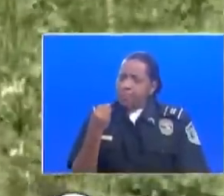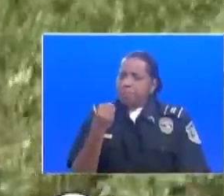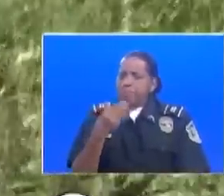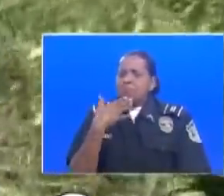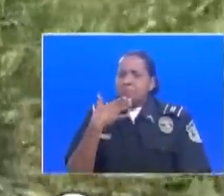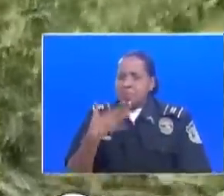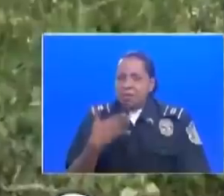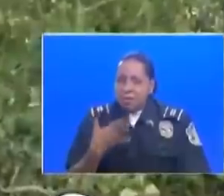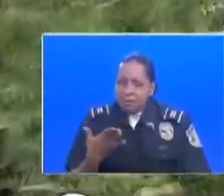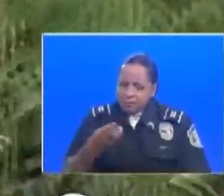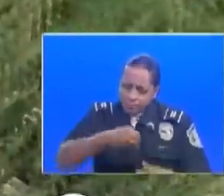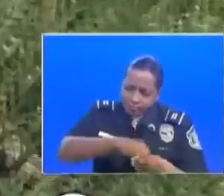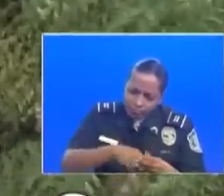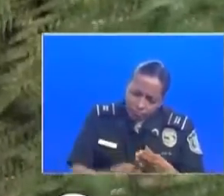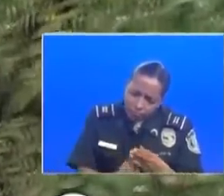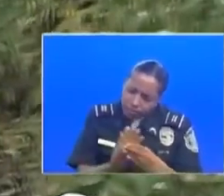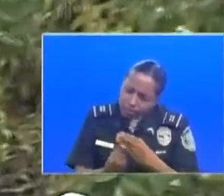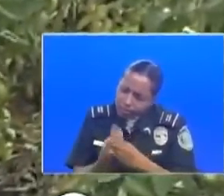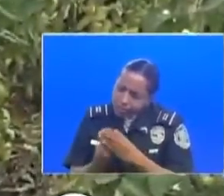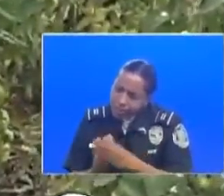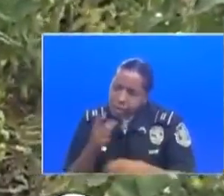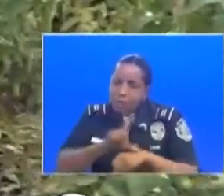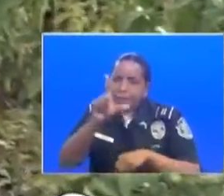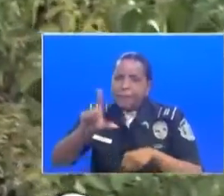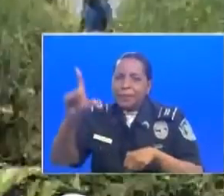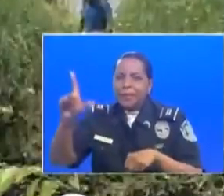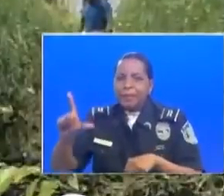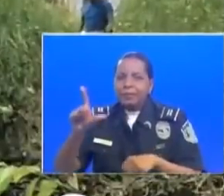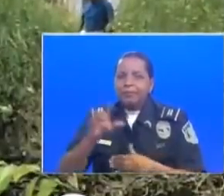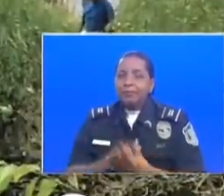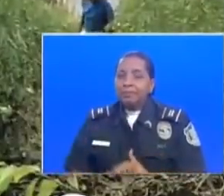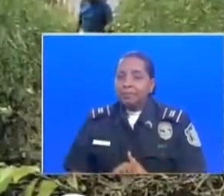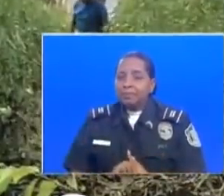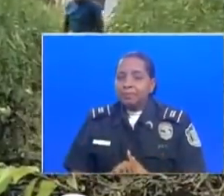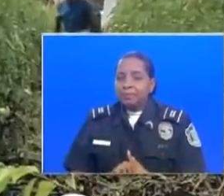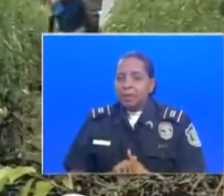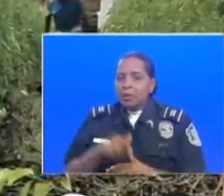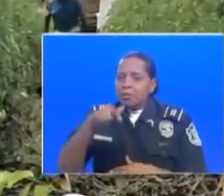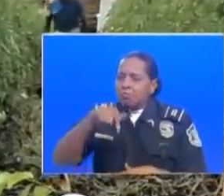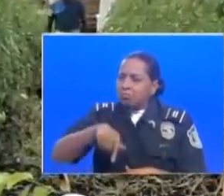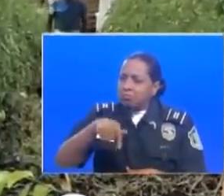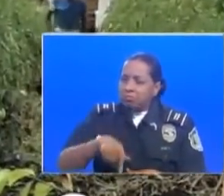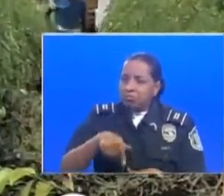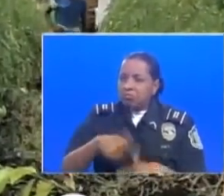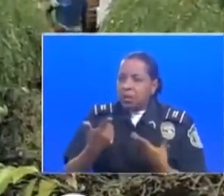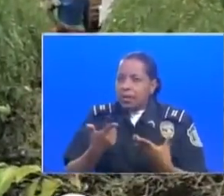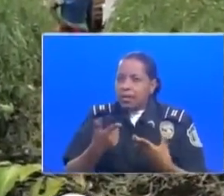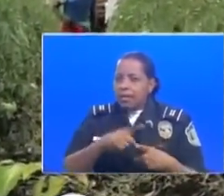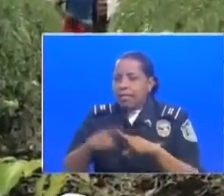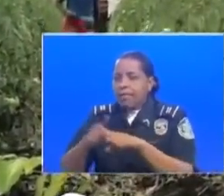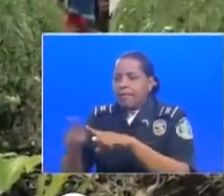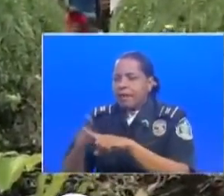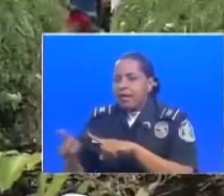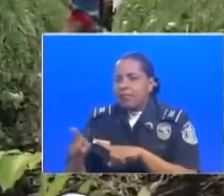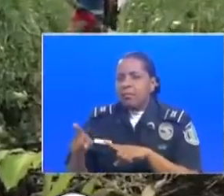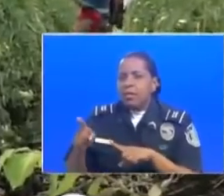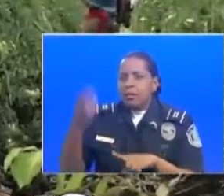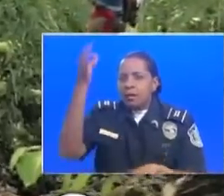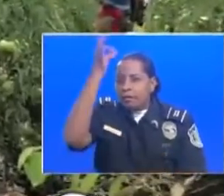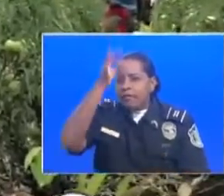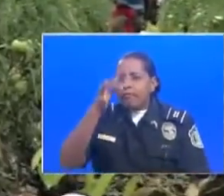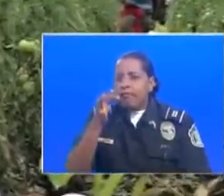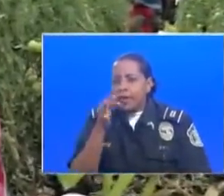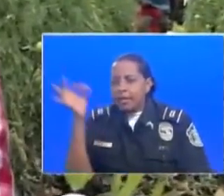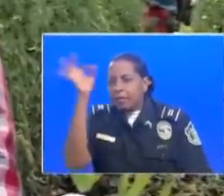para mí producirle para el país así que un poco molesto e incómodo de que las redes sociales se usen de una manera